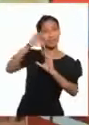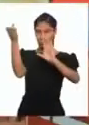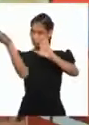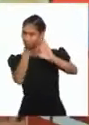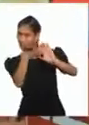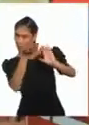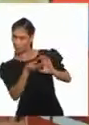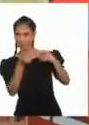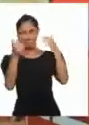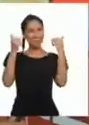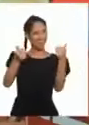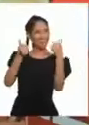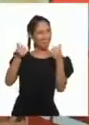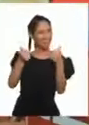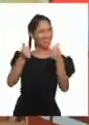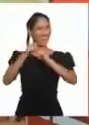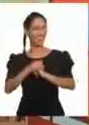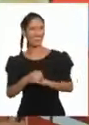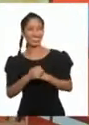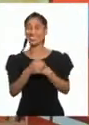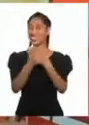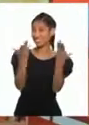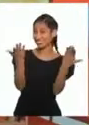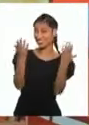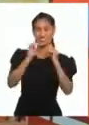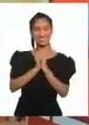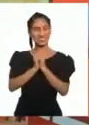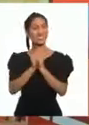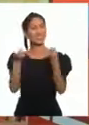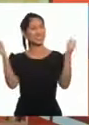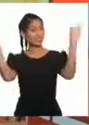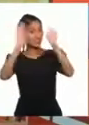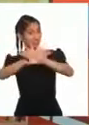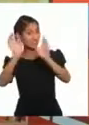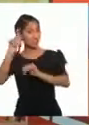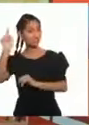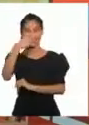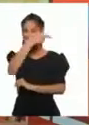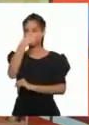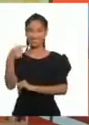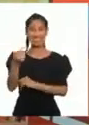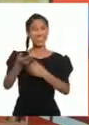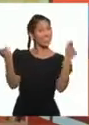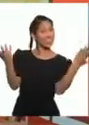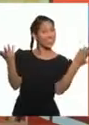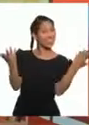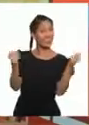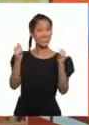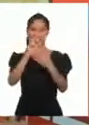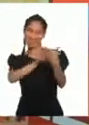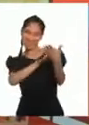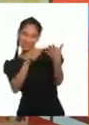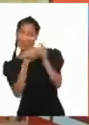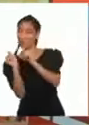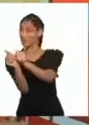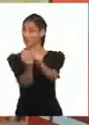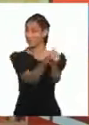Chicas y chicos, nos vemos la próxima semana en... ¡Leemos Juntos!